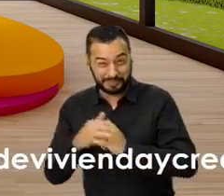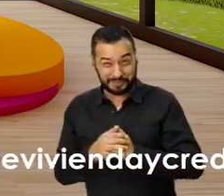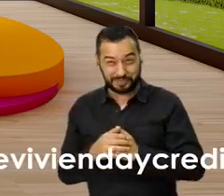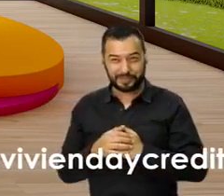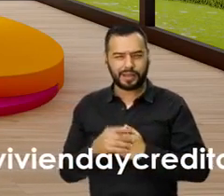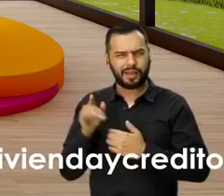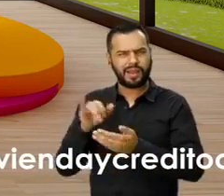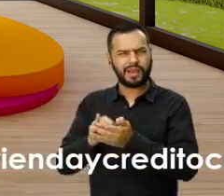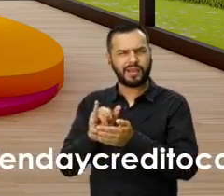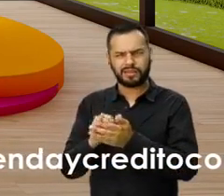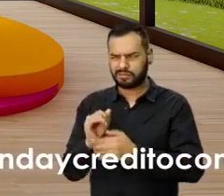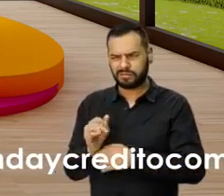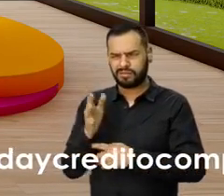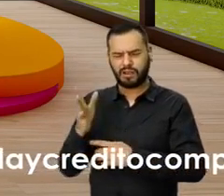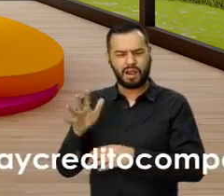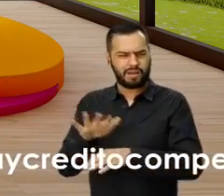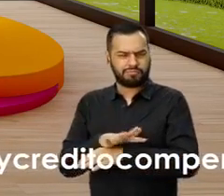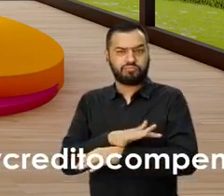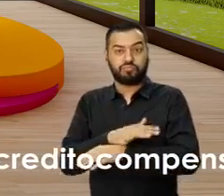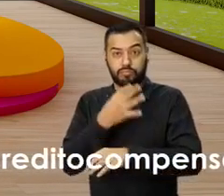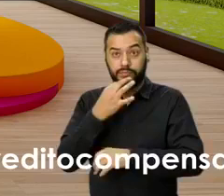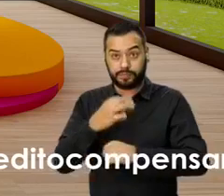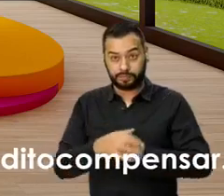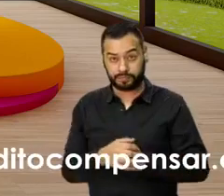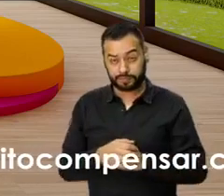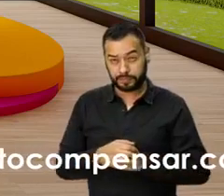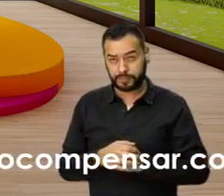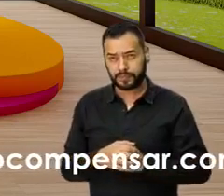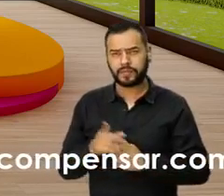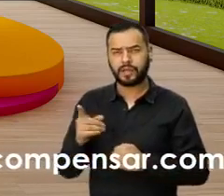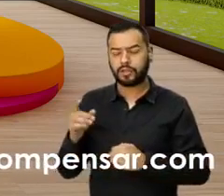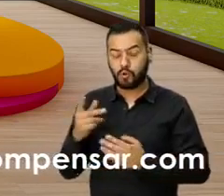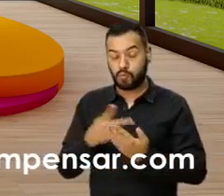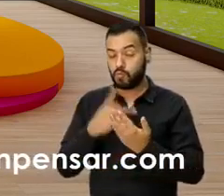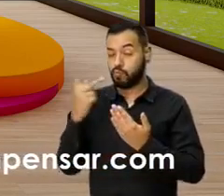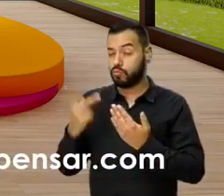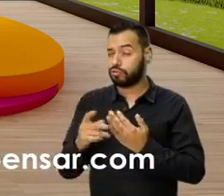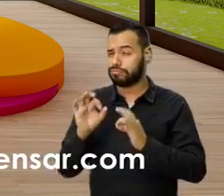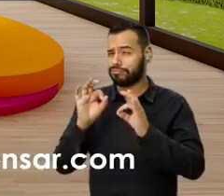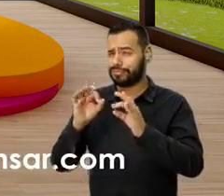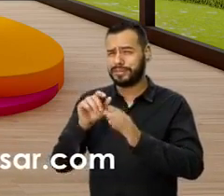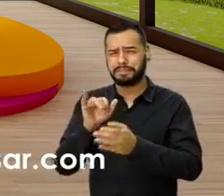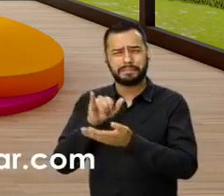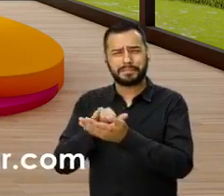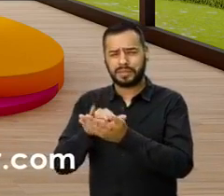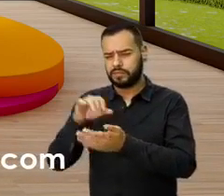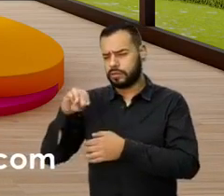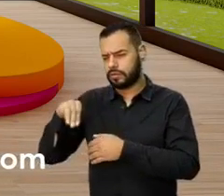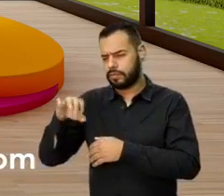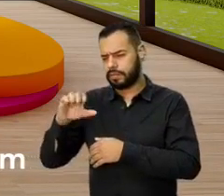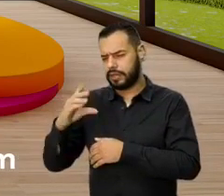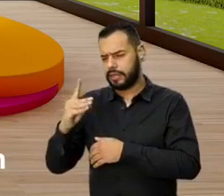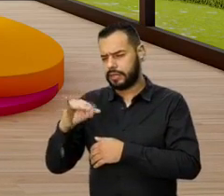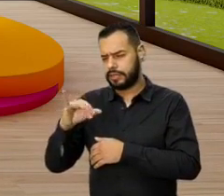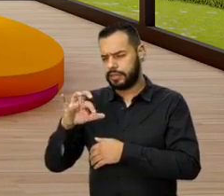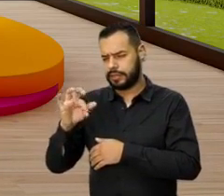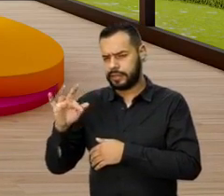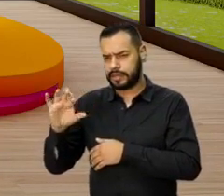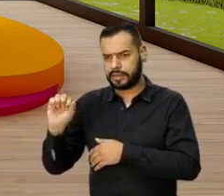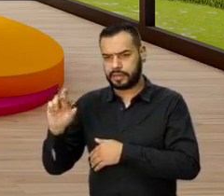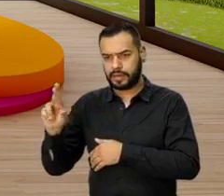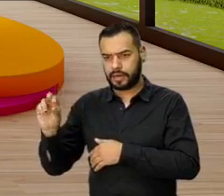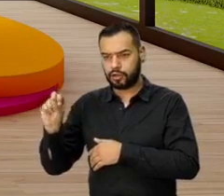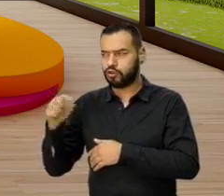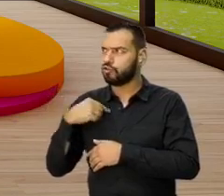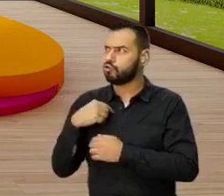Porque esto que escribes es emocionante realmente. proyecto es espectacular, igual que Mediterráneo. Cada uno de acuerdo a las necesidades. Si soy